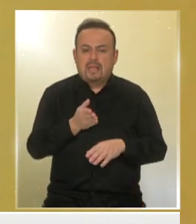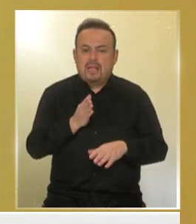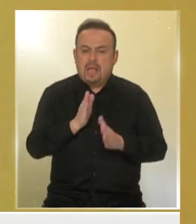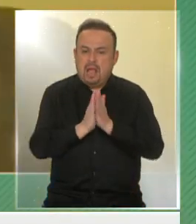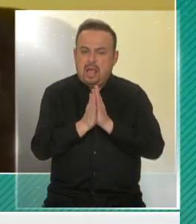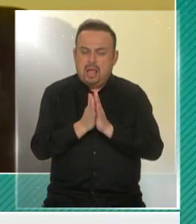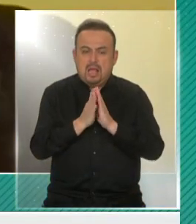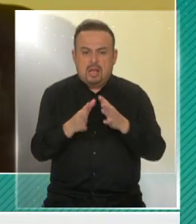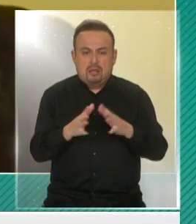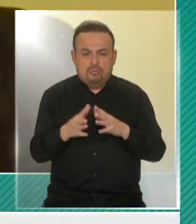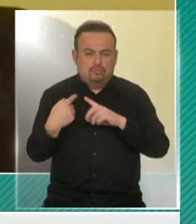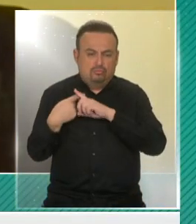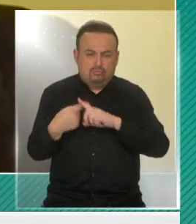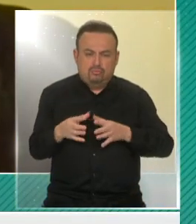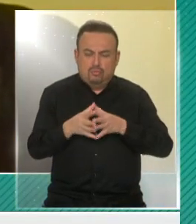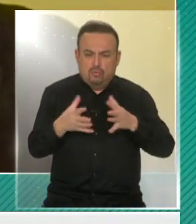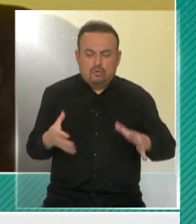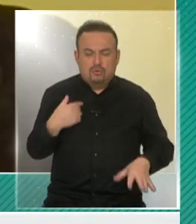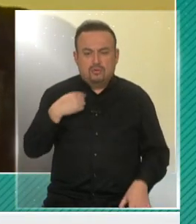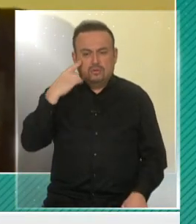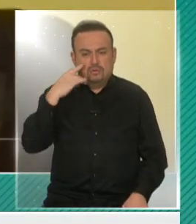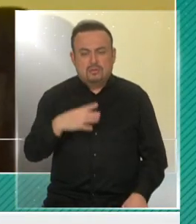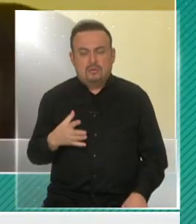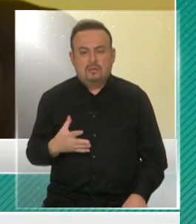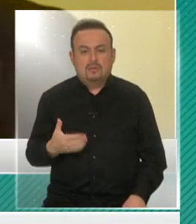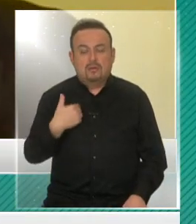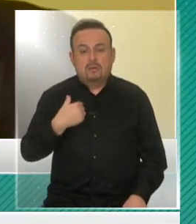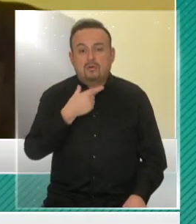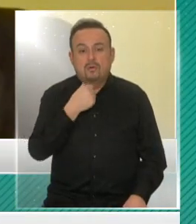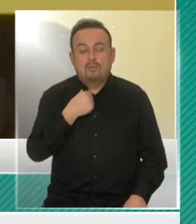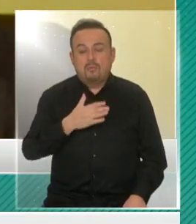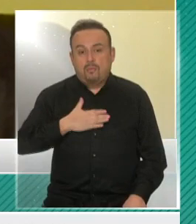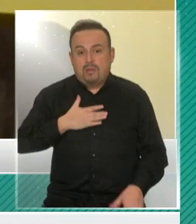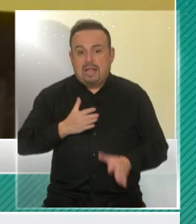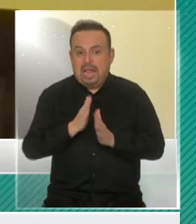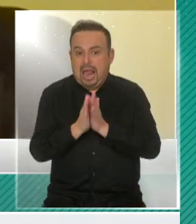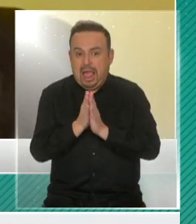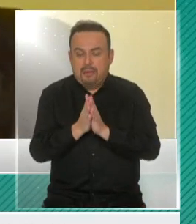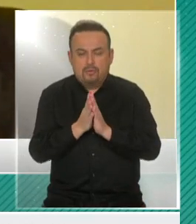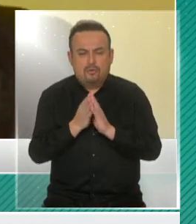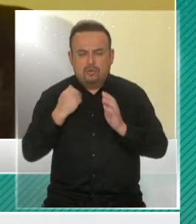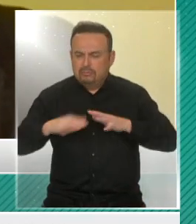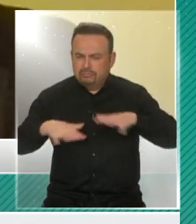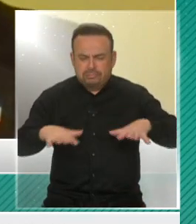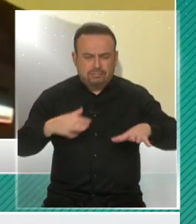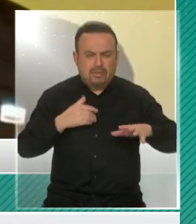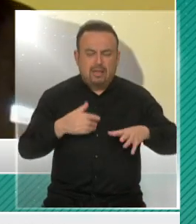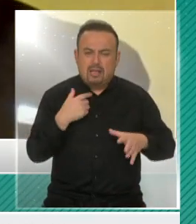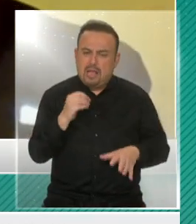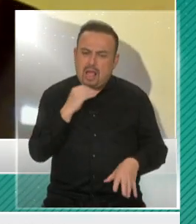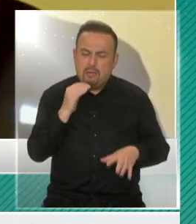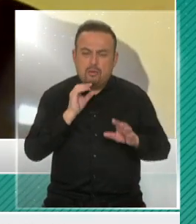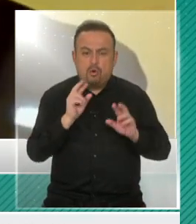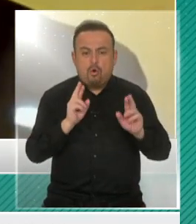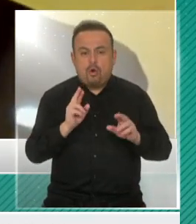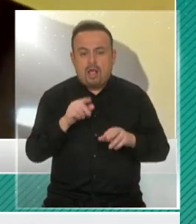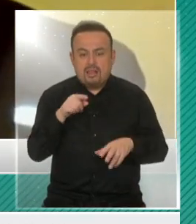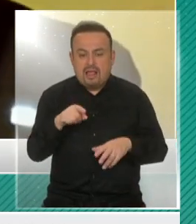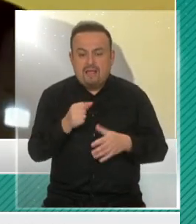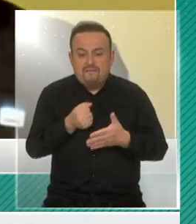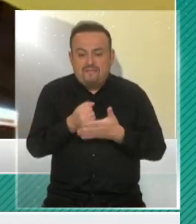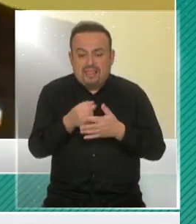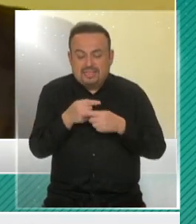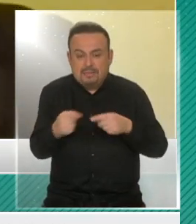Y esto es un esfuerzo logístico gigantesco. Yo sé que nos gustaría hacerlo lo más rápido posible, y estamos haciendo todo lo posible por apurarlo, y ojalá partir a fines de esta